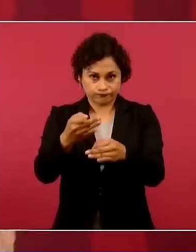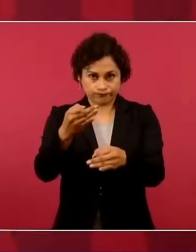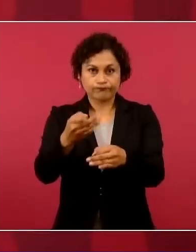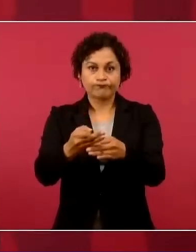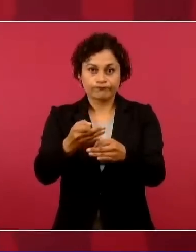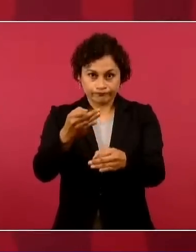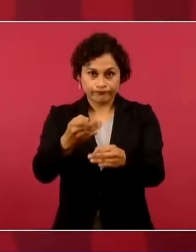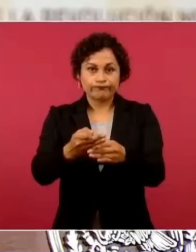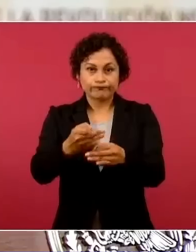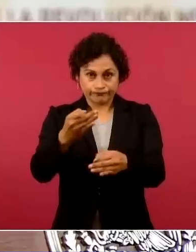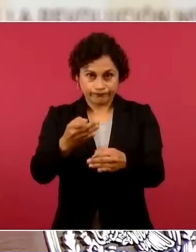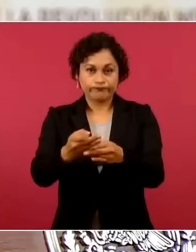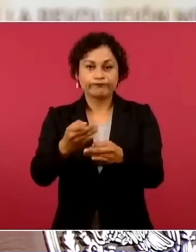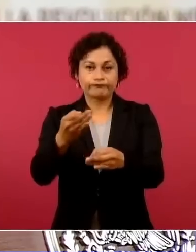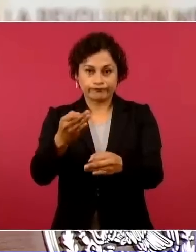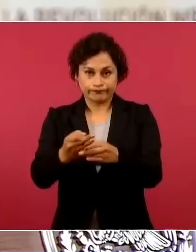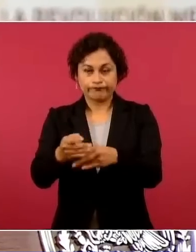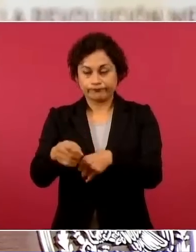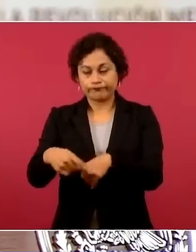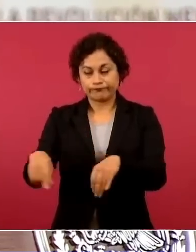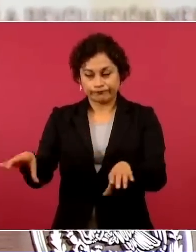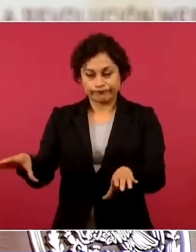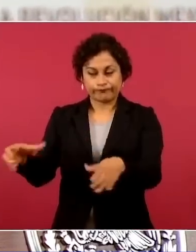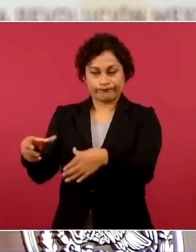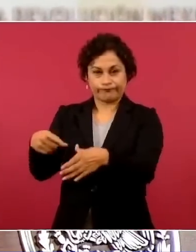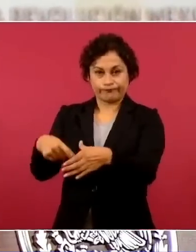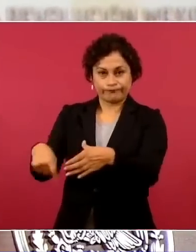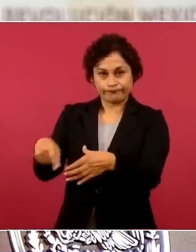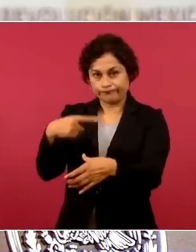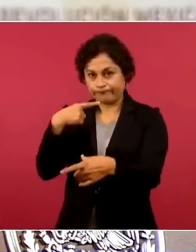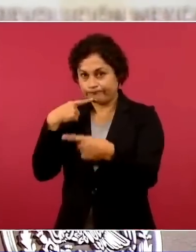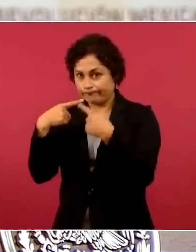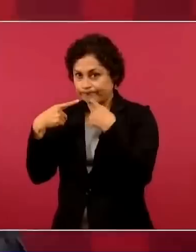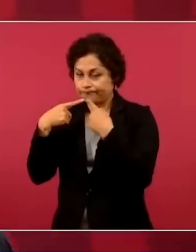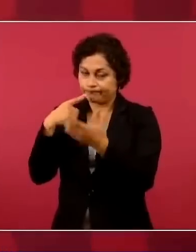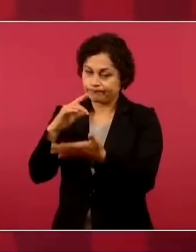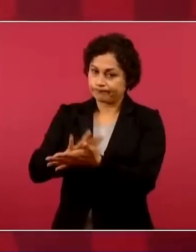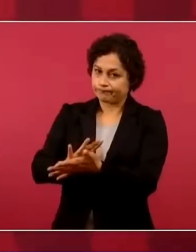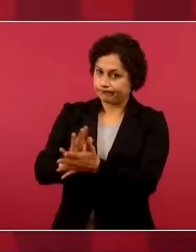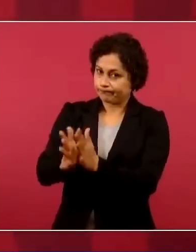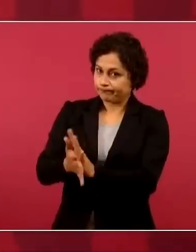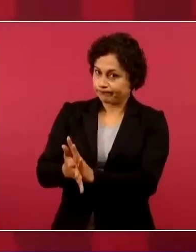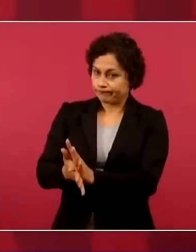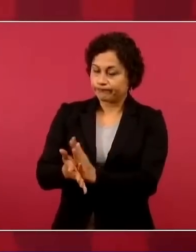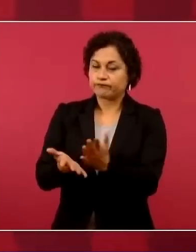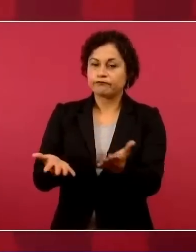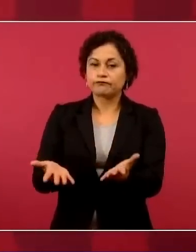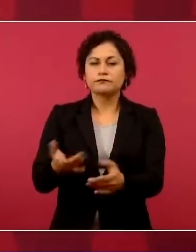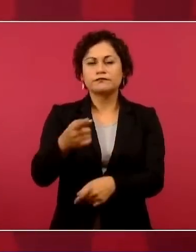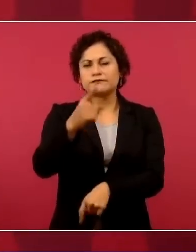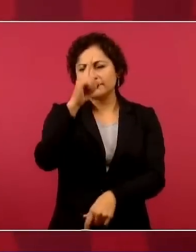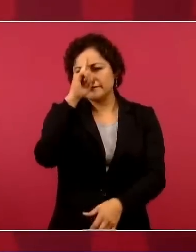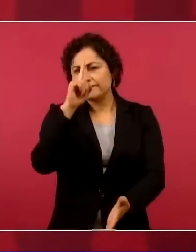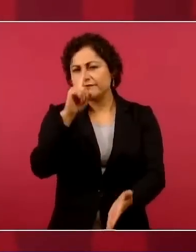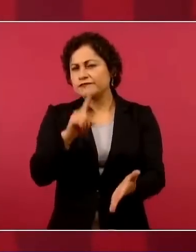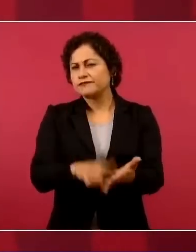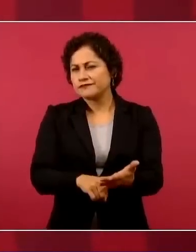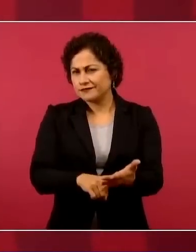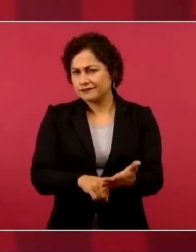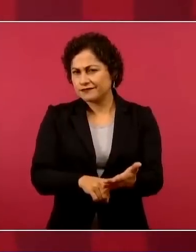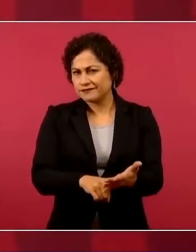y también no crean que es un asunto